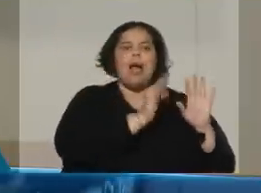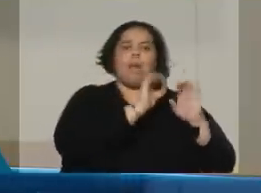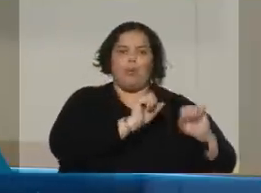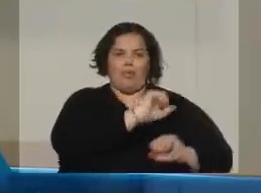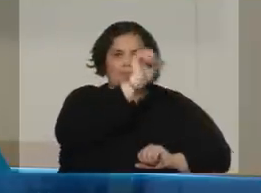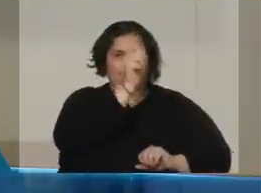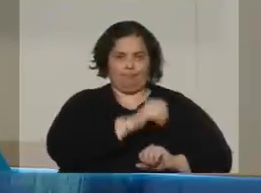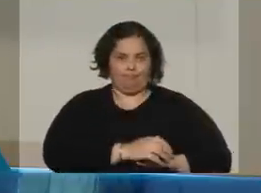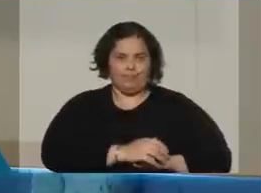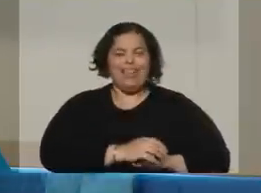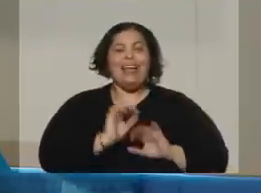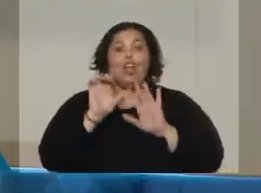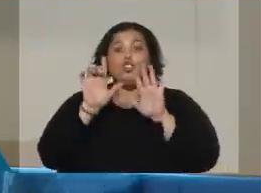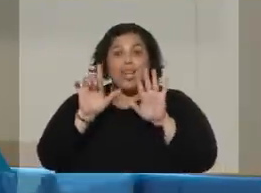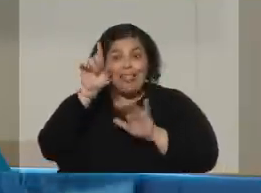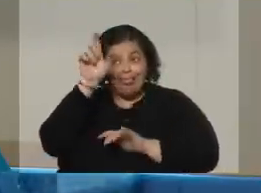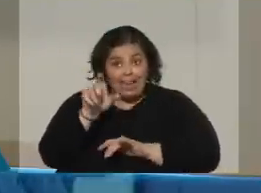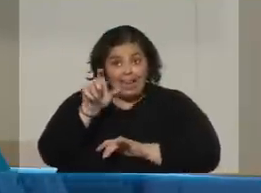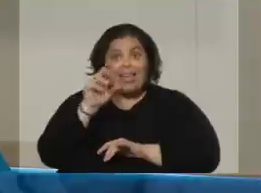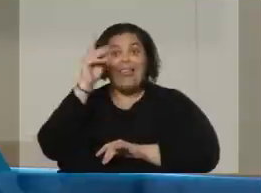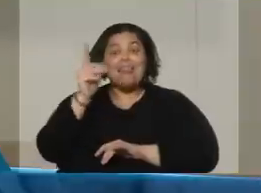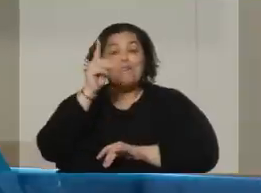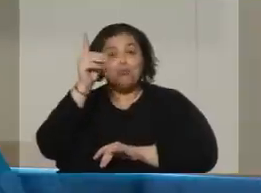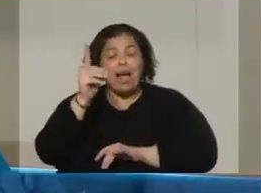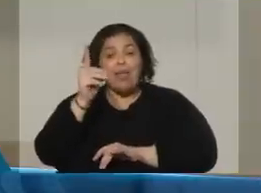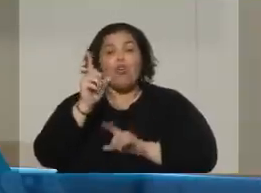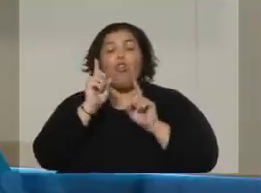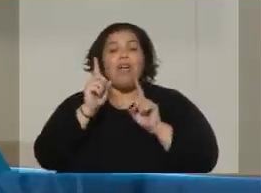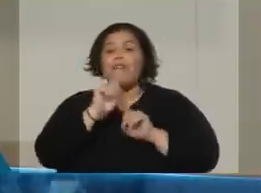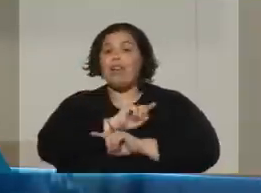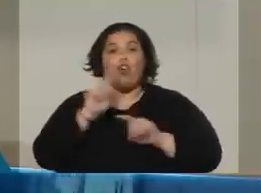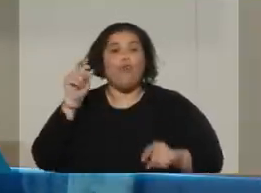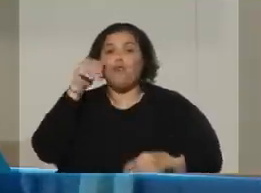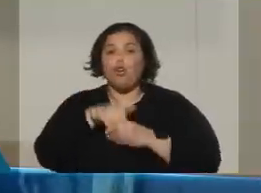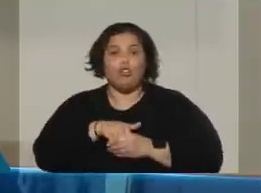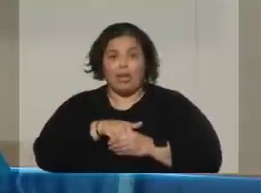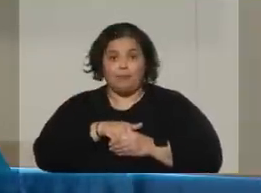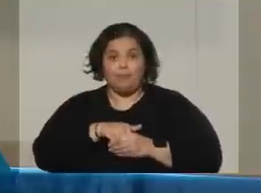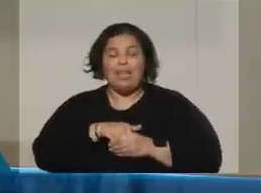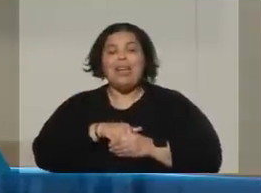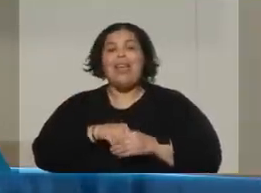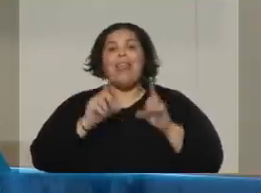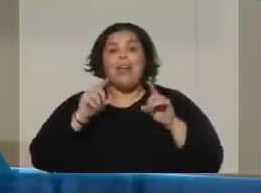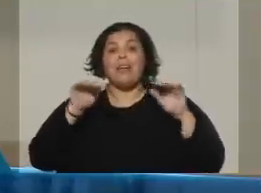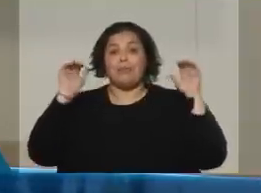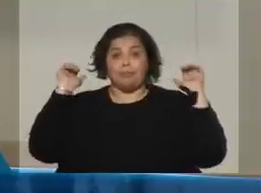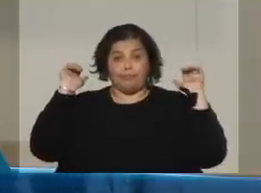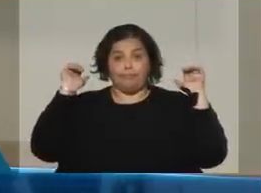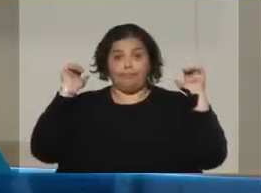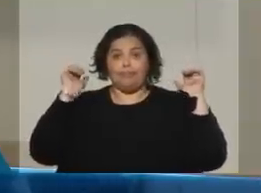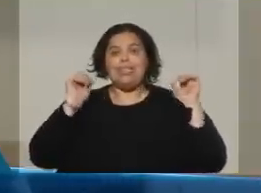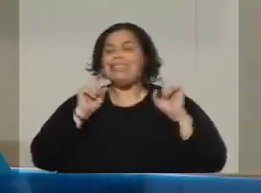grupo de Puigdemont se abstengan. Porque si no se abstienen, ninguno va a obtener tampoco la